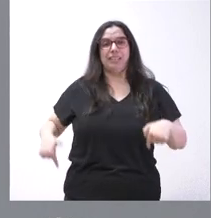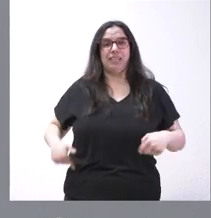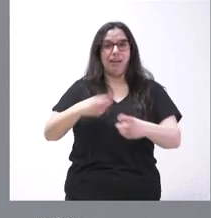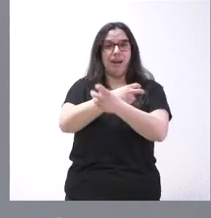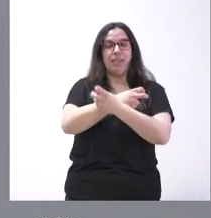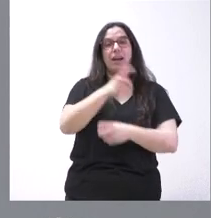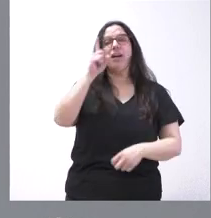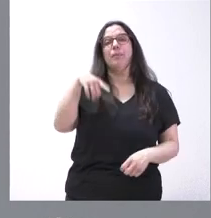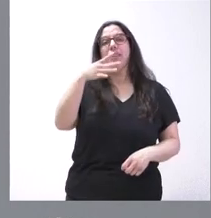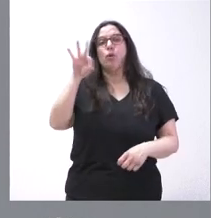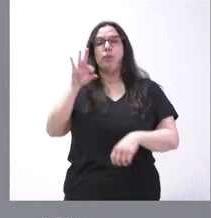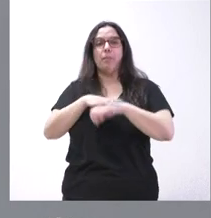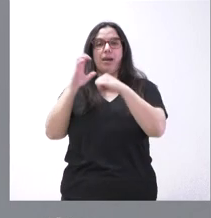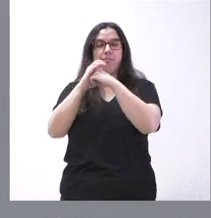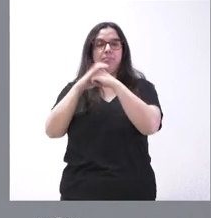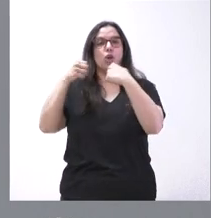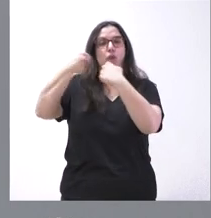50 de rodilla.